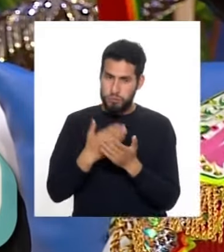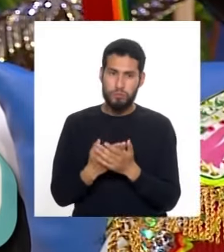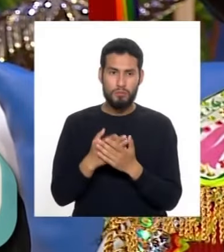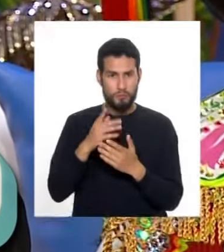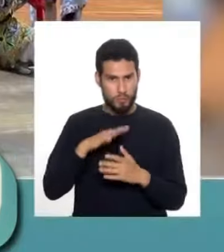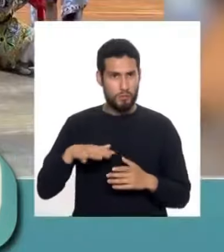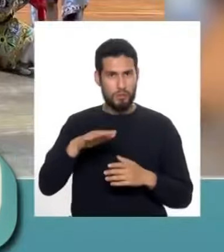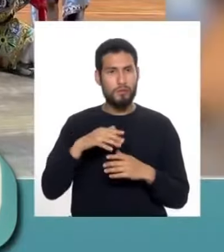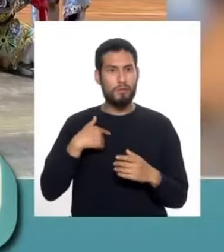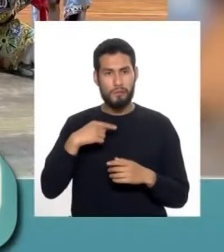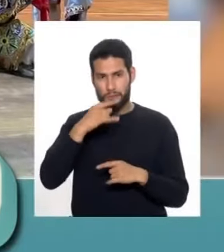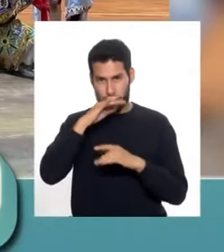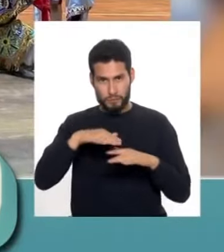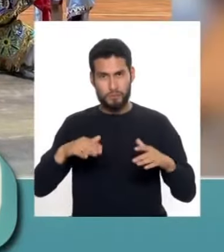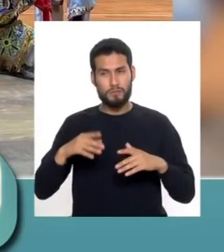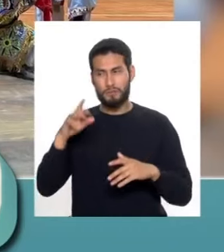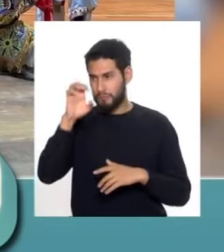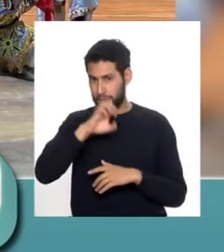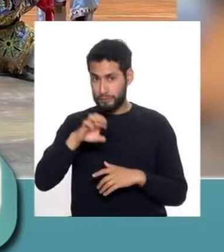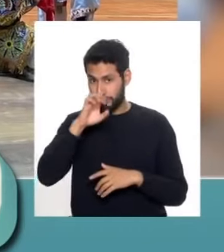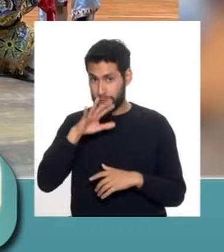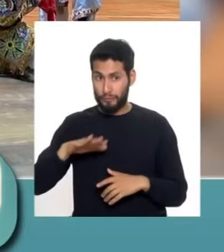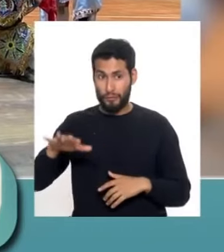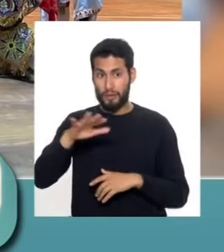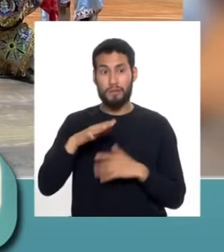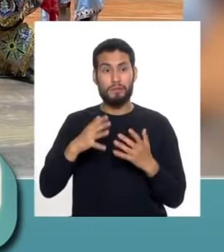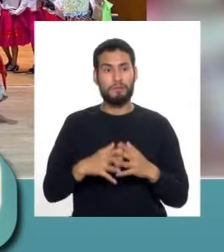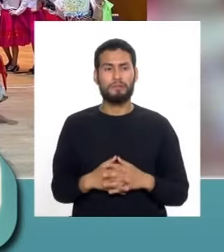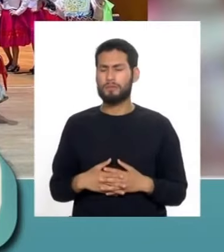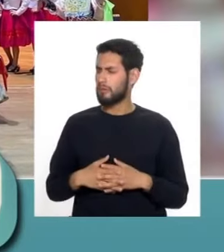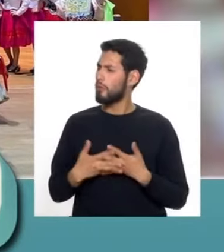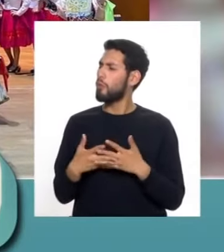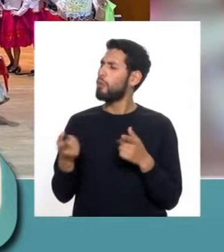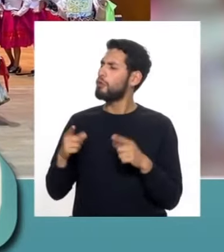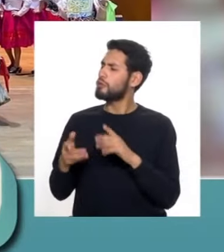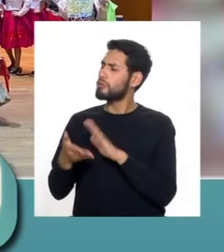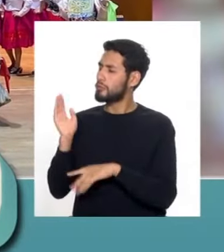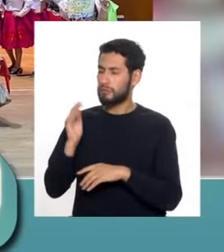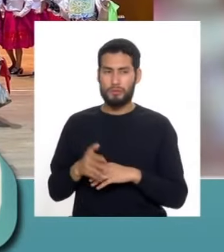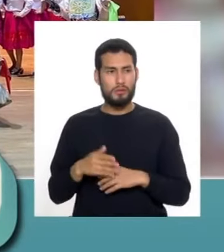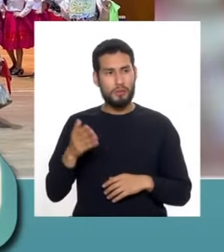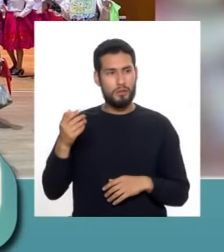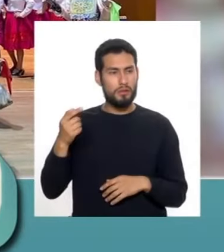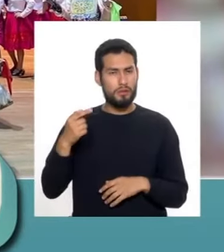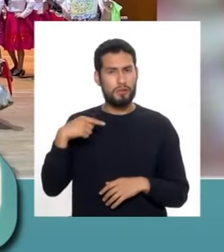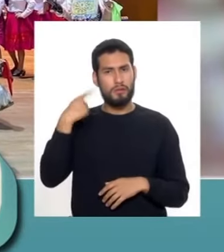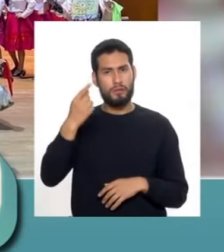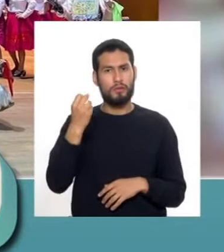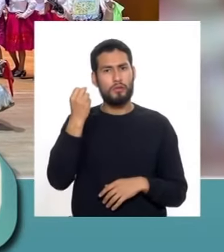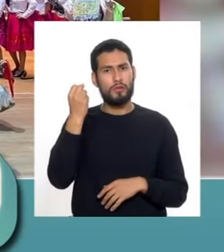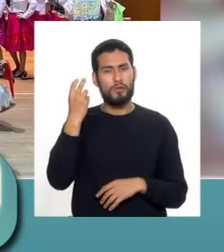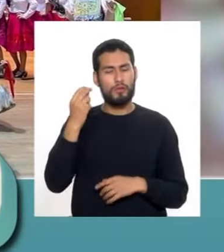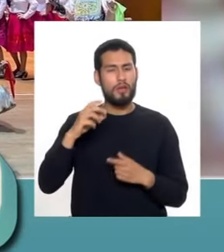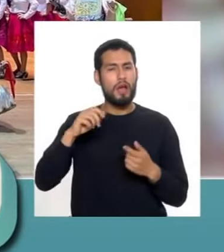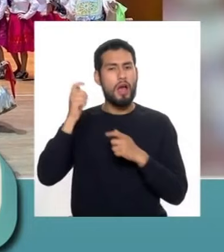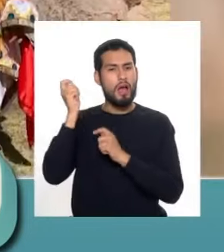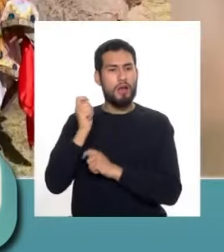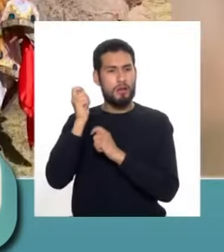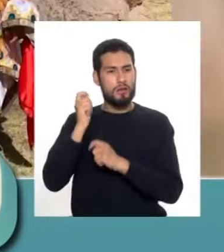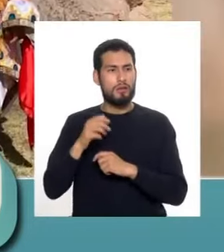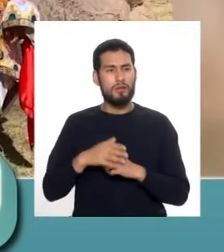gira que tenemos con los niños para Europa, ¿Cuándo se van? Es para el día 12 de agosto que estamos viendo,